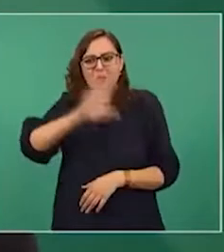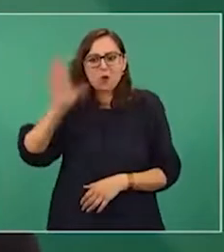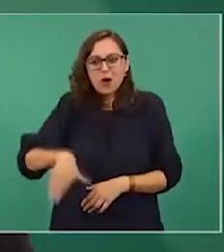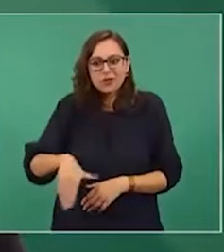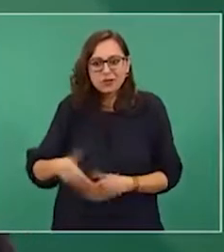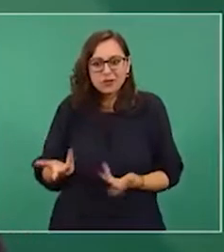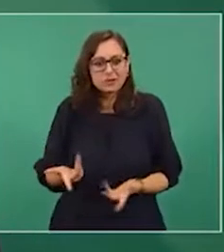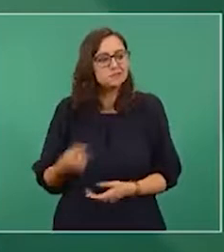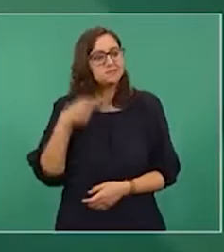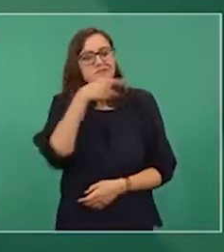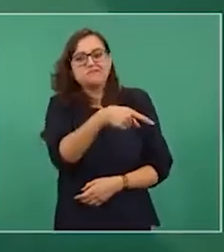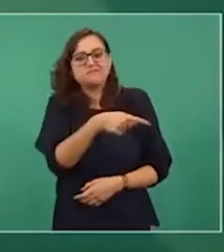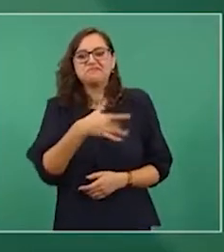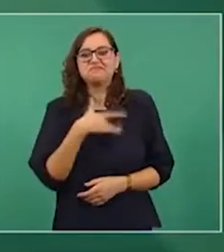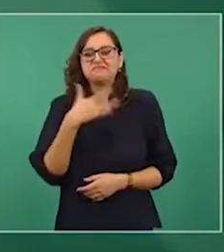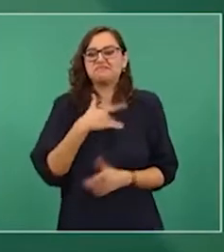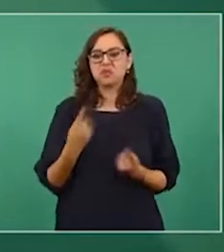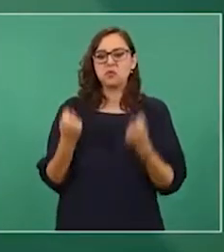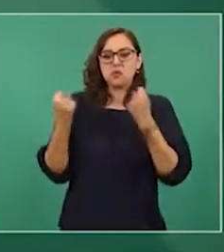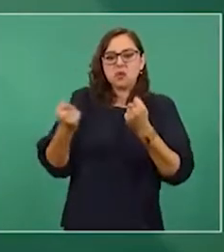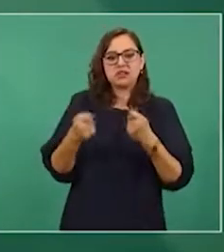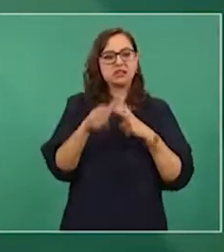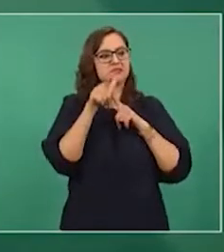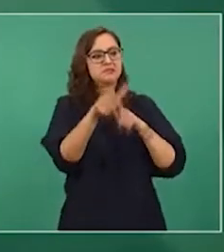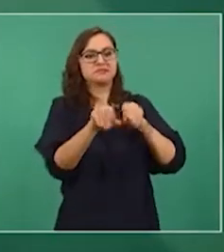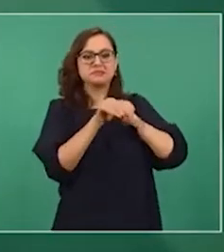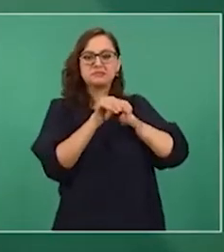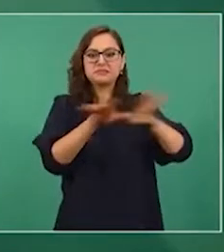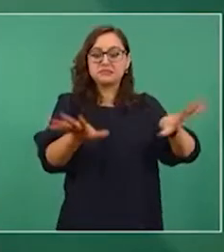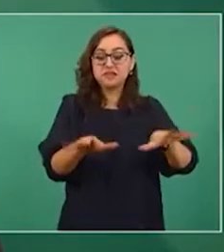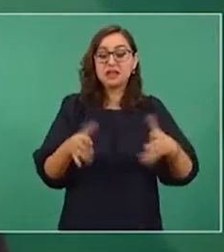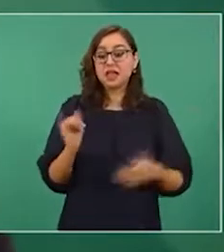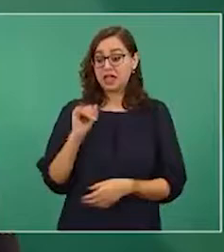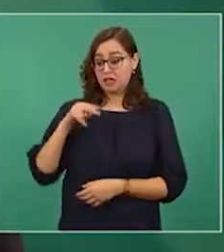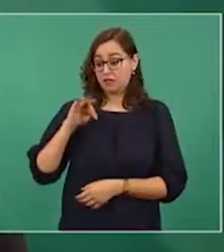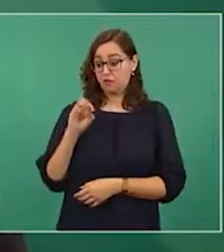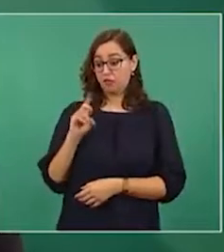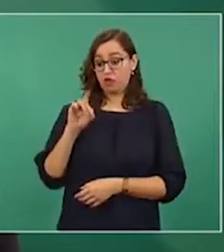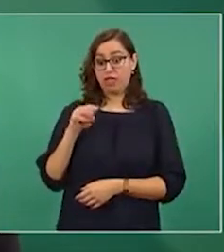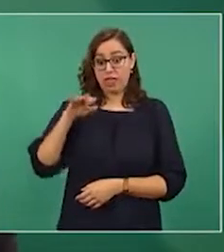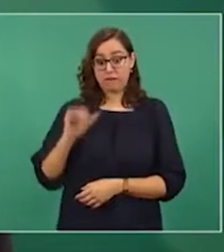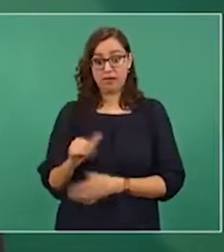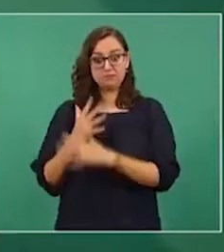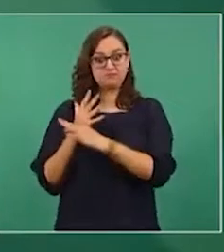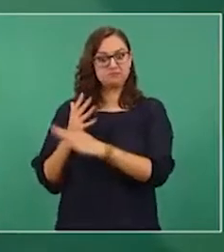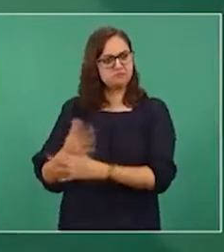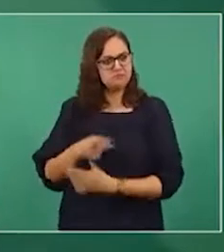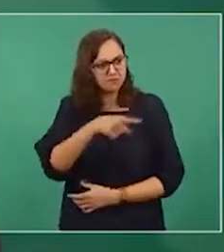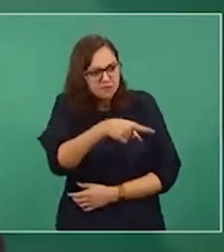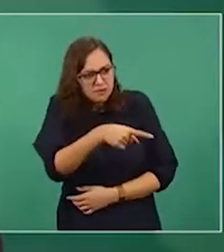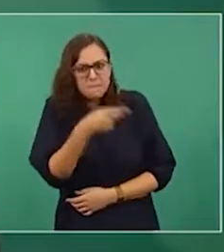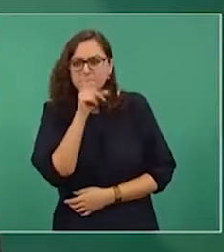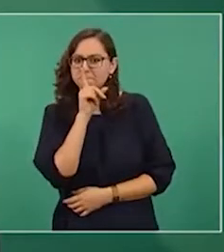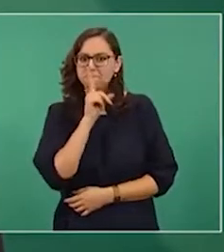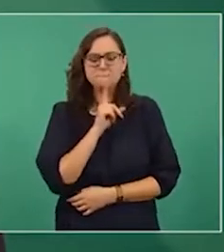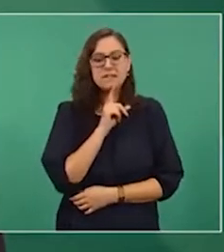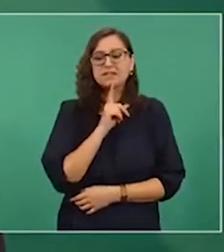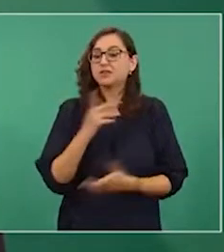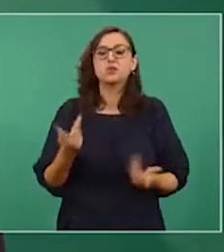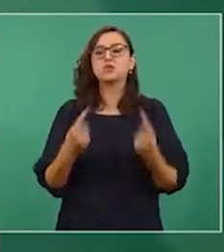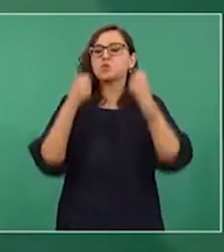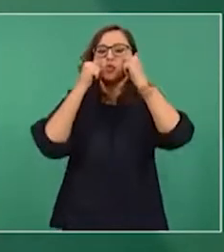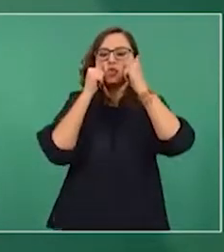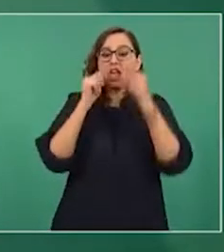MX aclaró que se trataba de una mentira lo publicado en Reforma y otros medios. Pero por si fuera poco, dos días